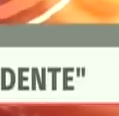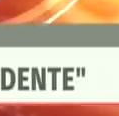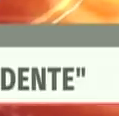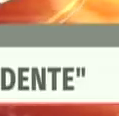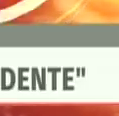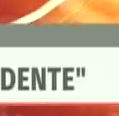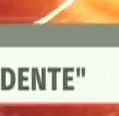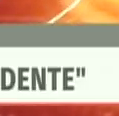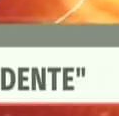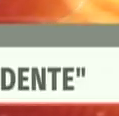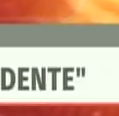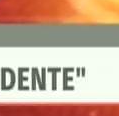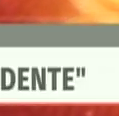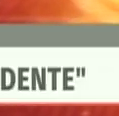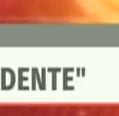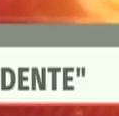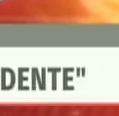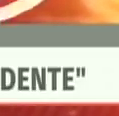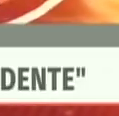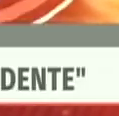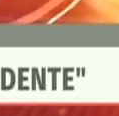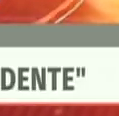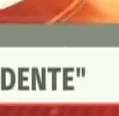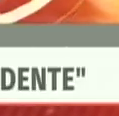en el día de hoy. A Miraflores no volverán más nunca.